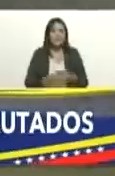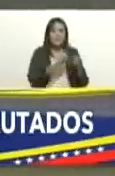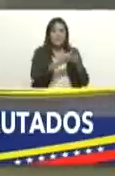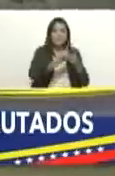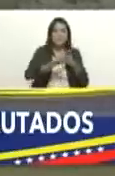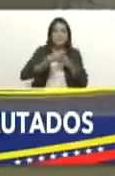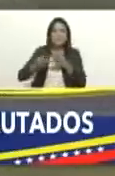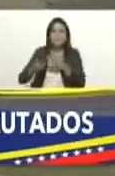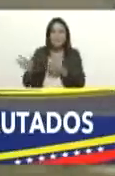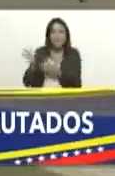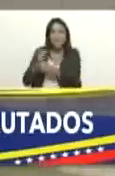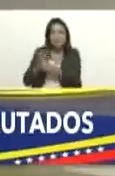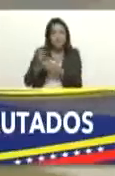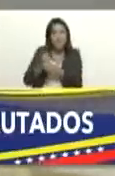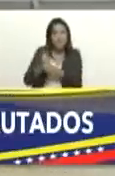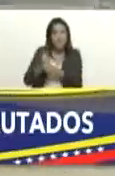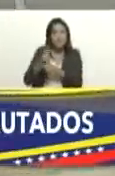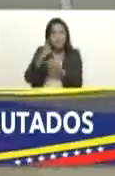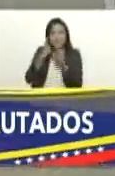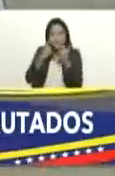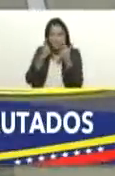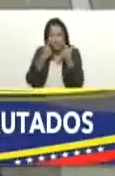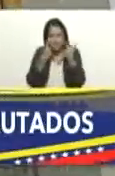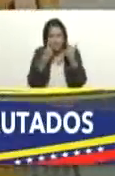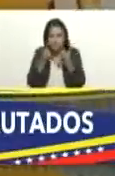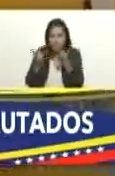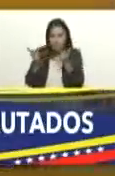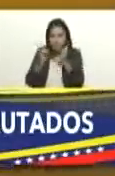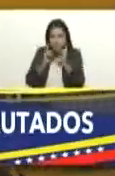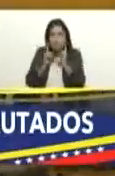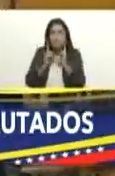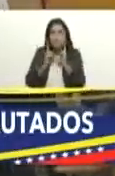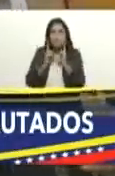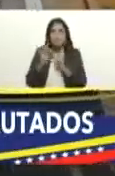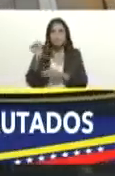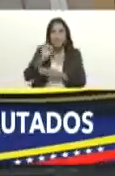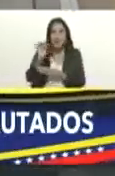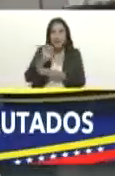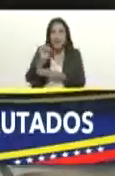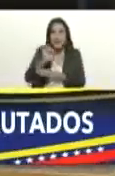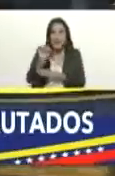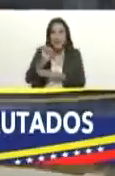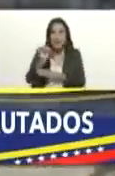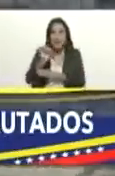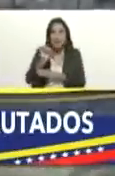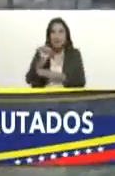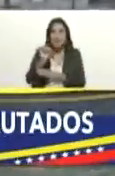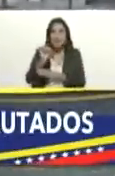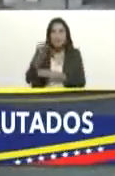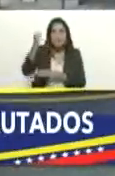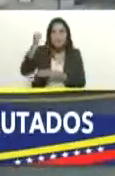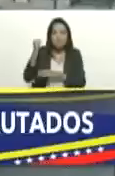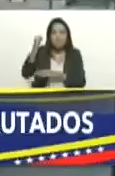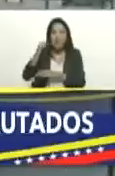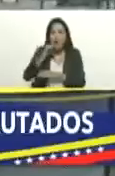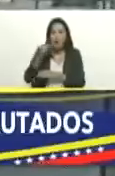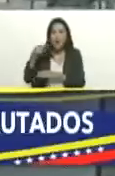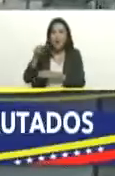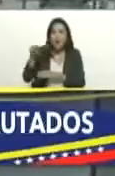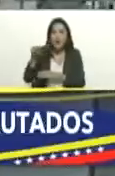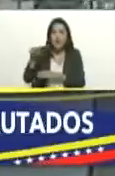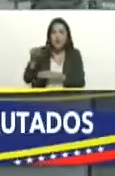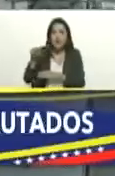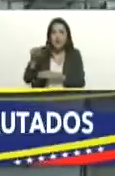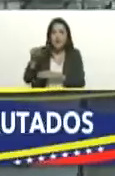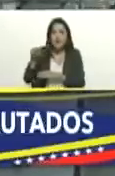recuperados hemos estado inspeccionando una importante cantidad de vehículos camiones cisterna que nos van a permitir fortalecer todo